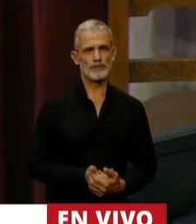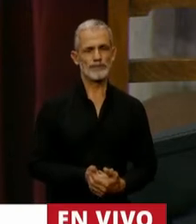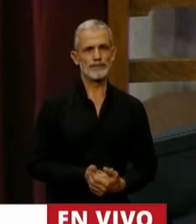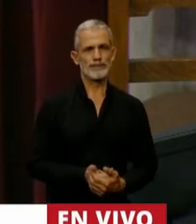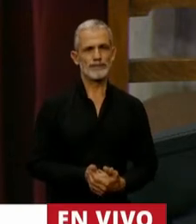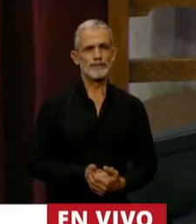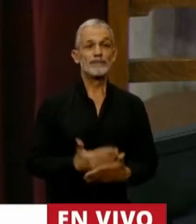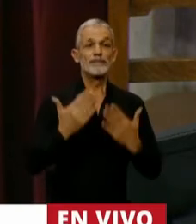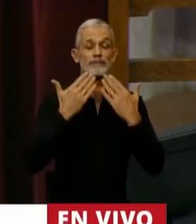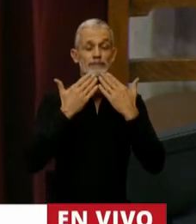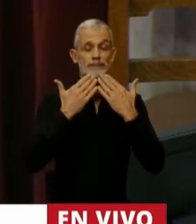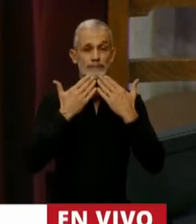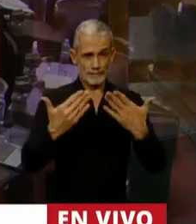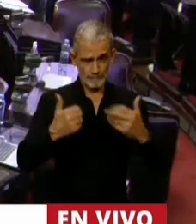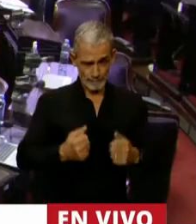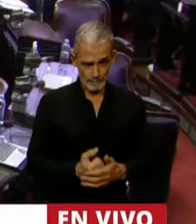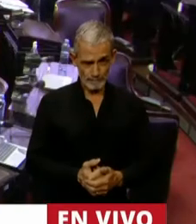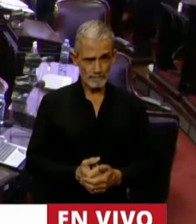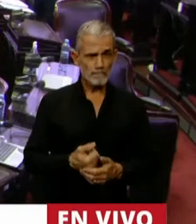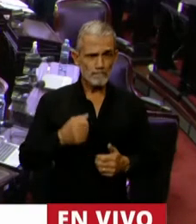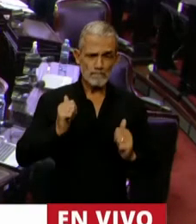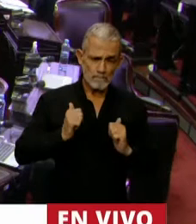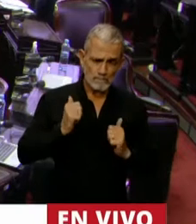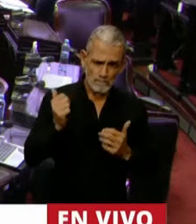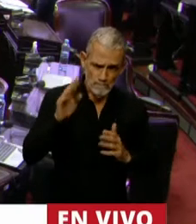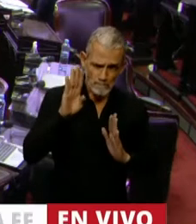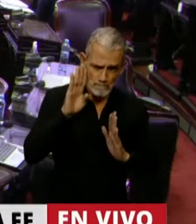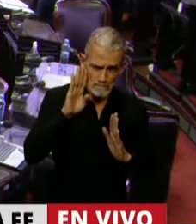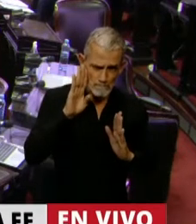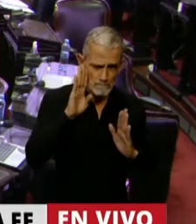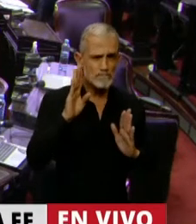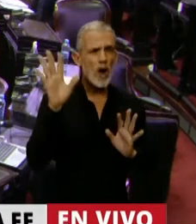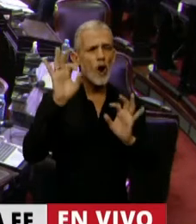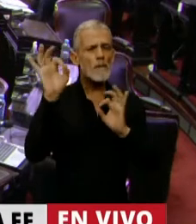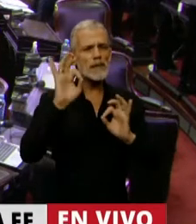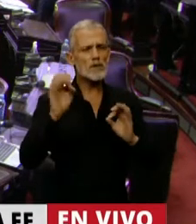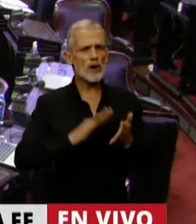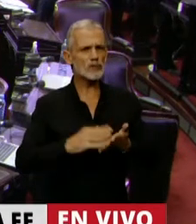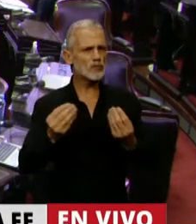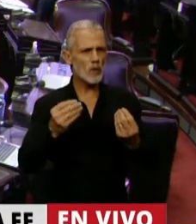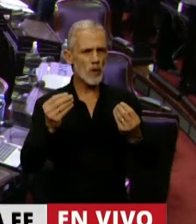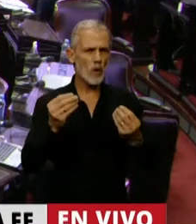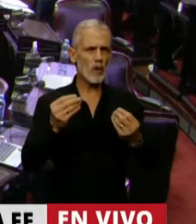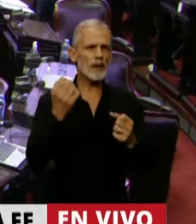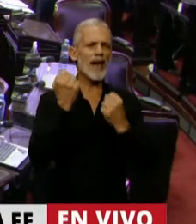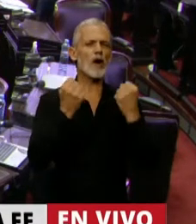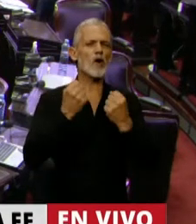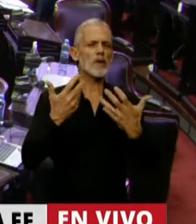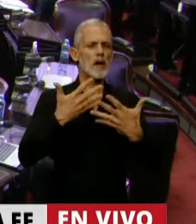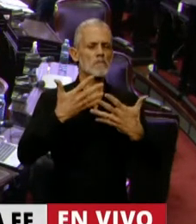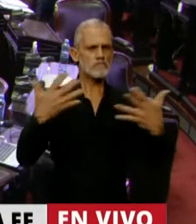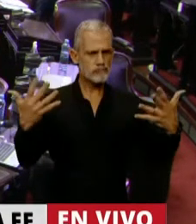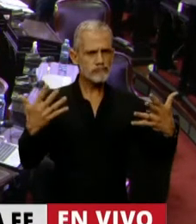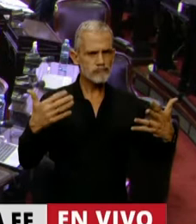Gracias, Presidente. Habiendo escuchado algunas opiniones en relación a la cuestión macroeconómica del país,